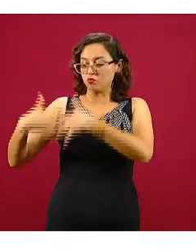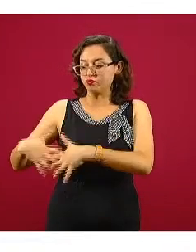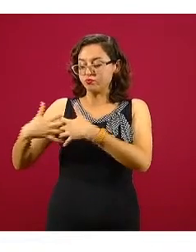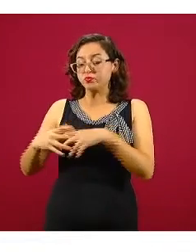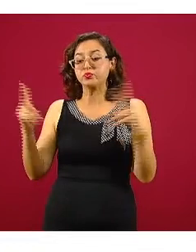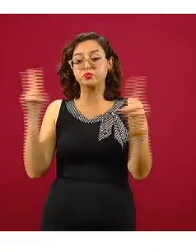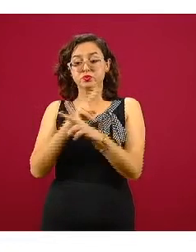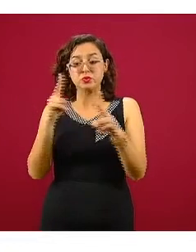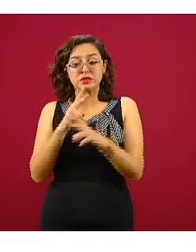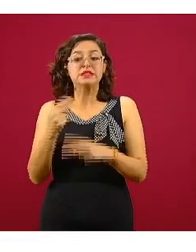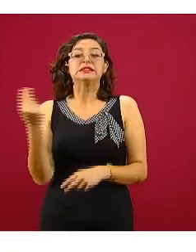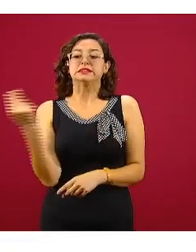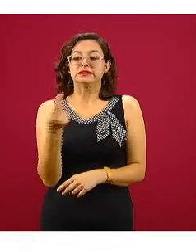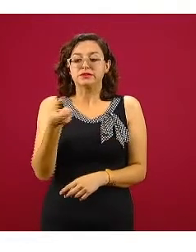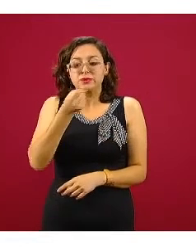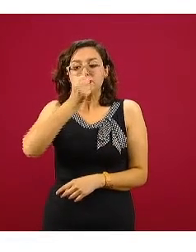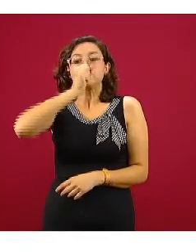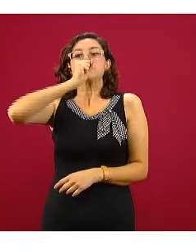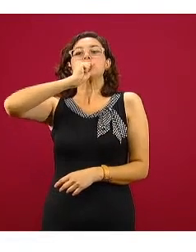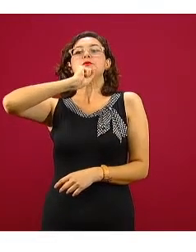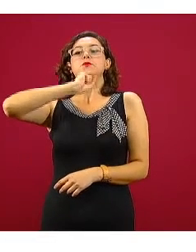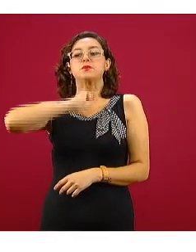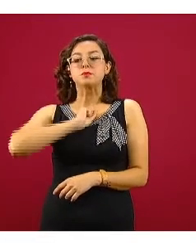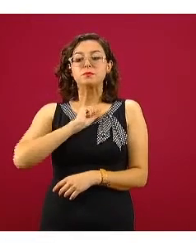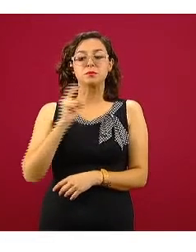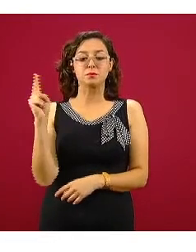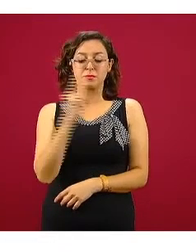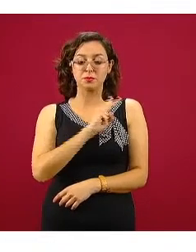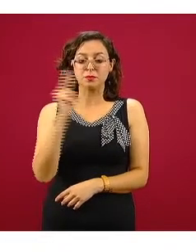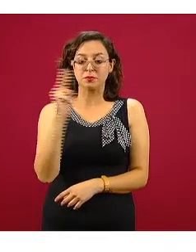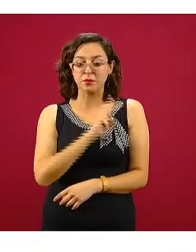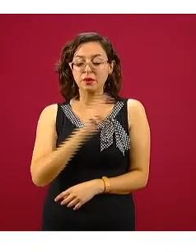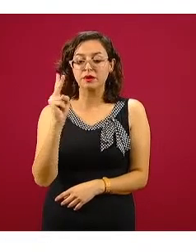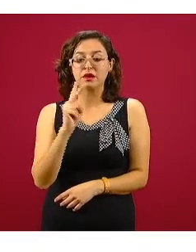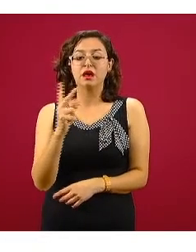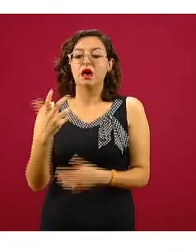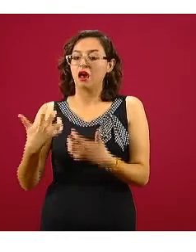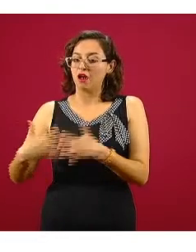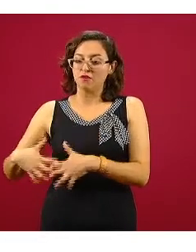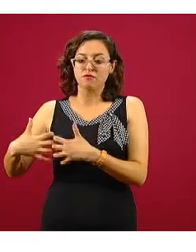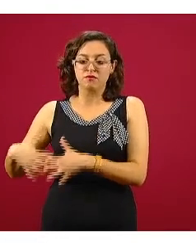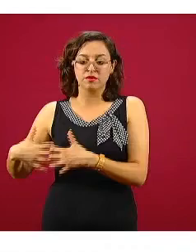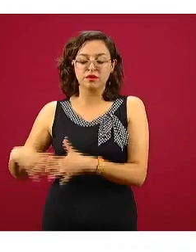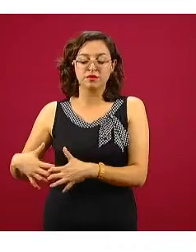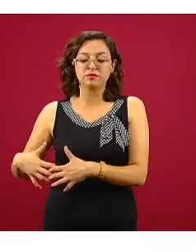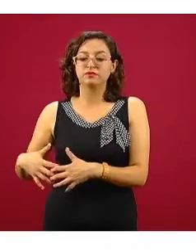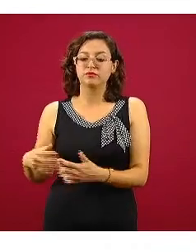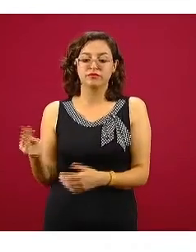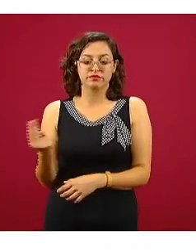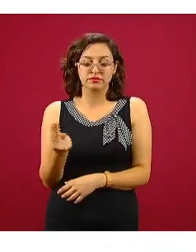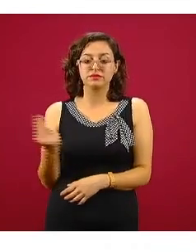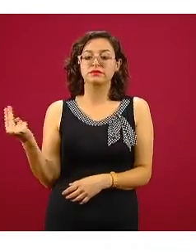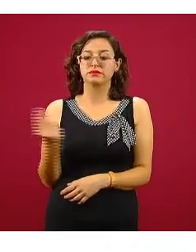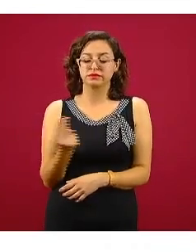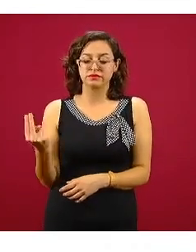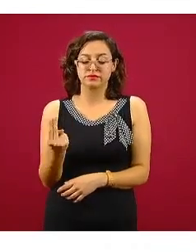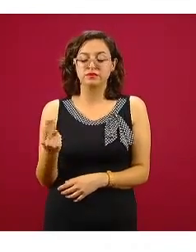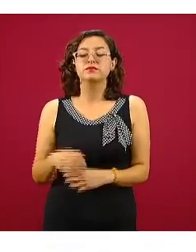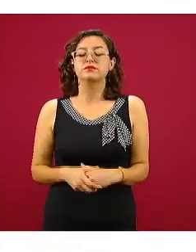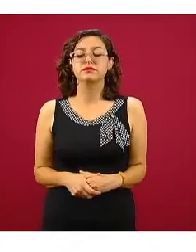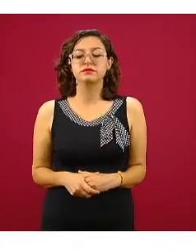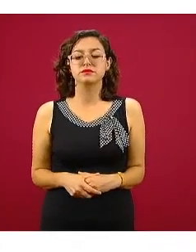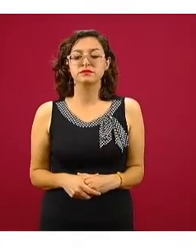es decir, apoyo mecánico, ventilatorio, el respirador artificial, conocido también como ventilador mecánico.